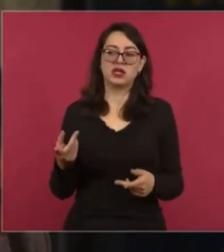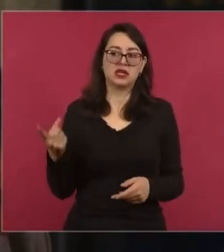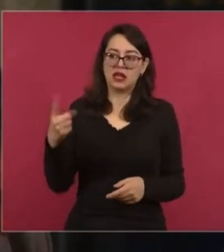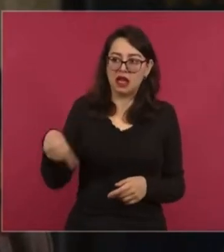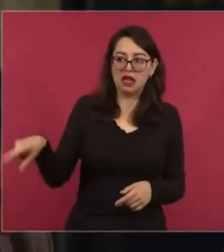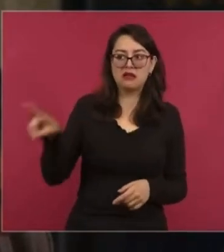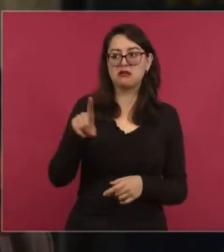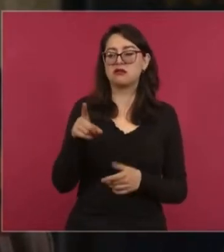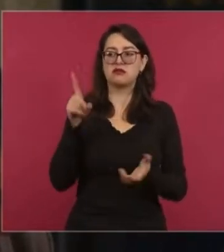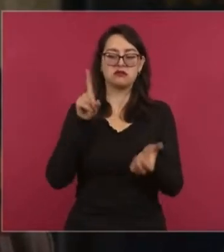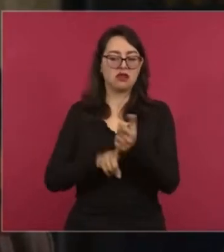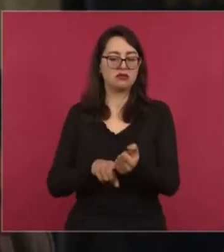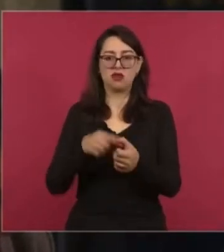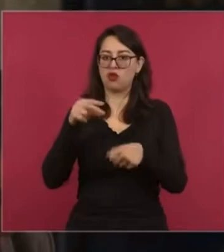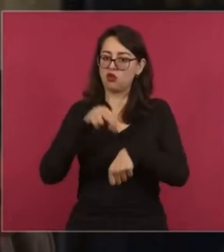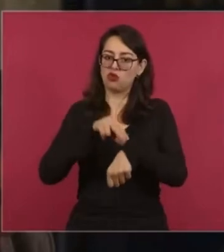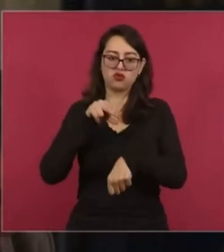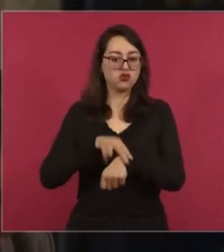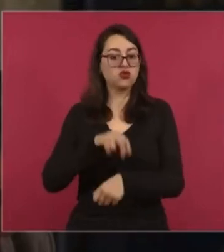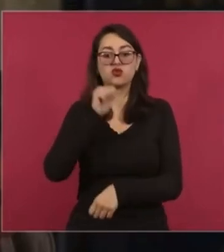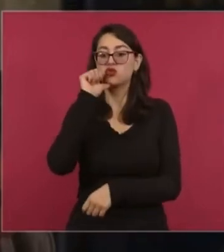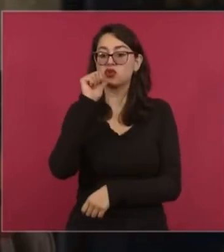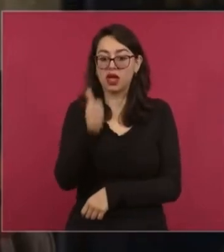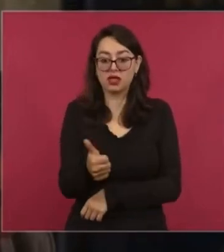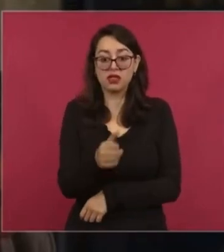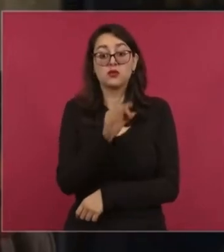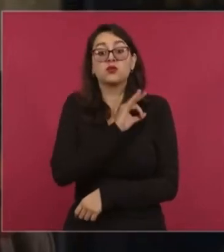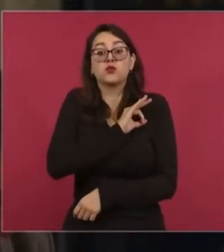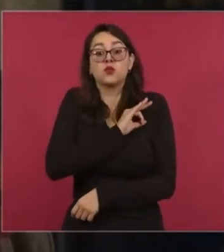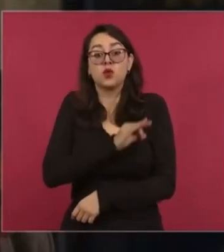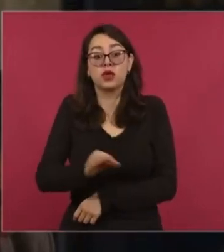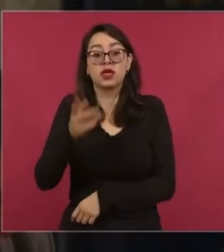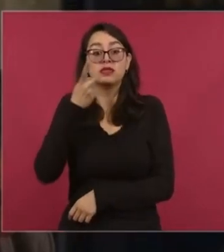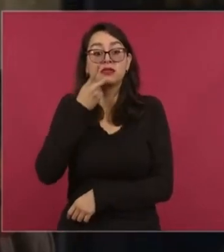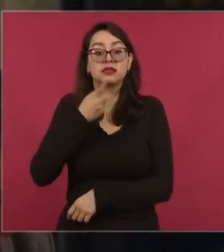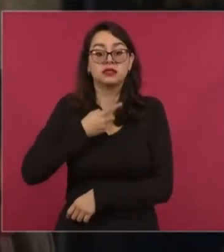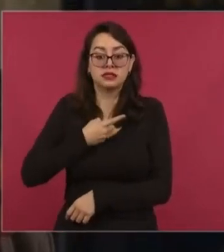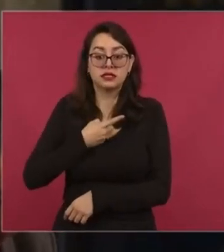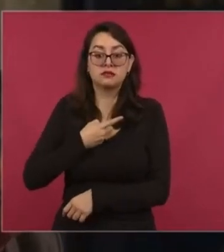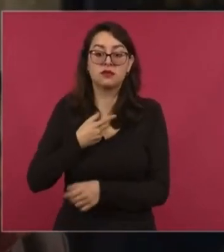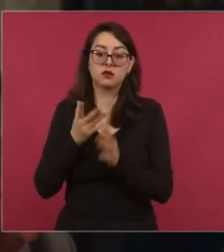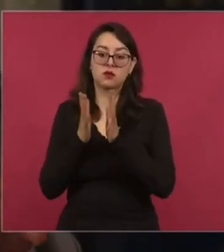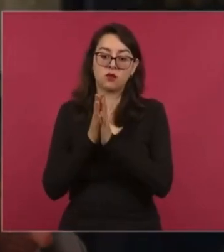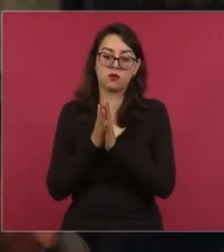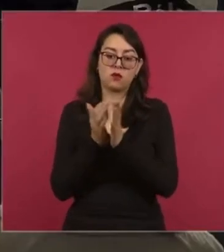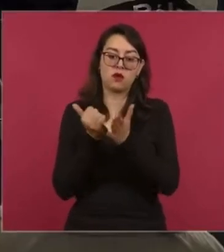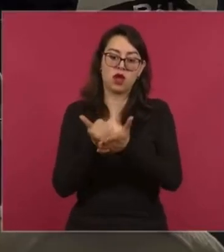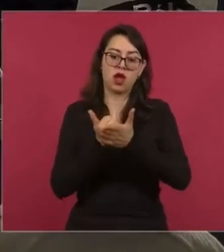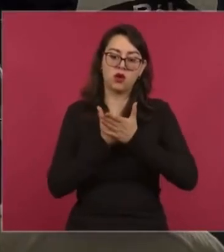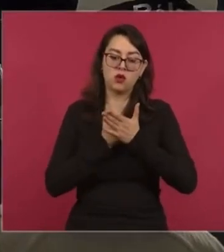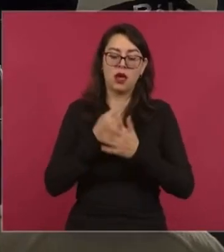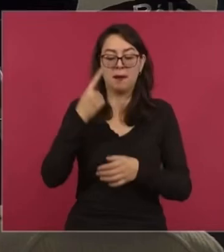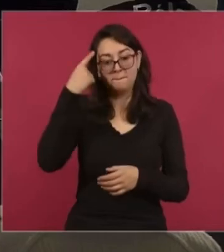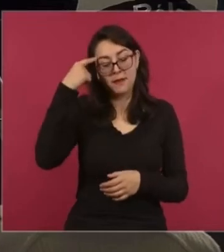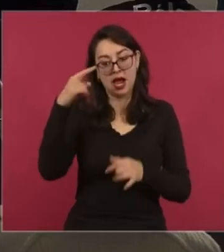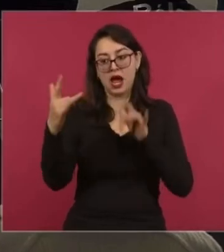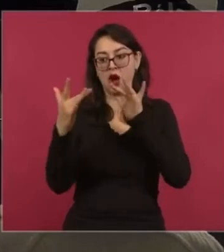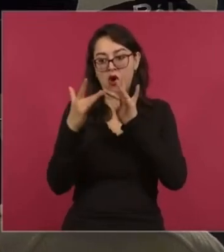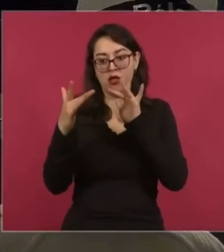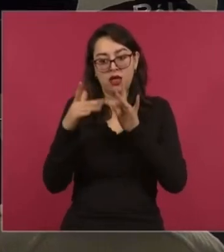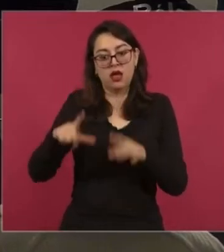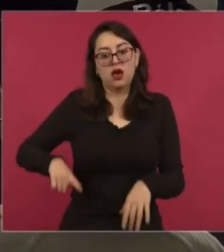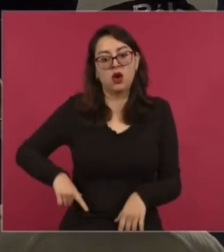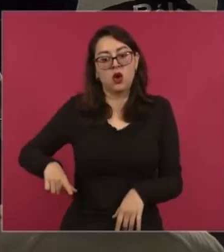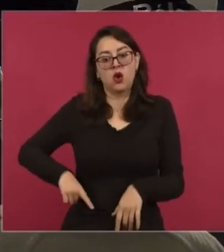¿qué se podría hacer en esto? Y se me podría recomendar con el fiscal de Veracruz y con el gobernador, porque cuando lo vi fue hace